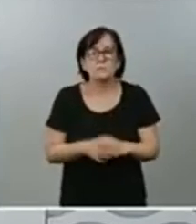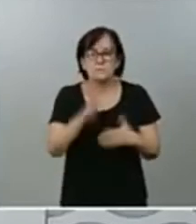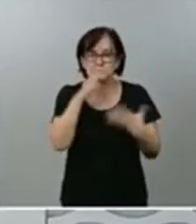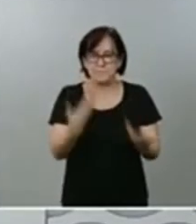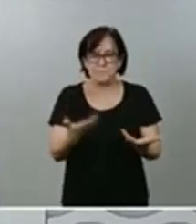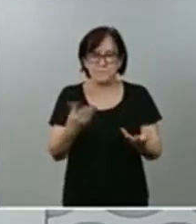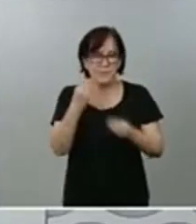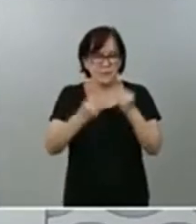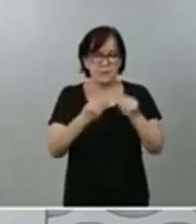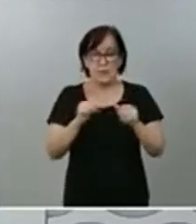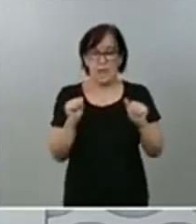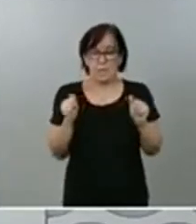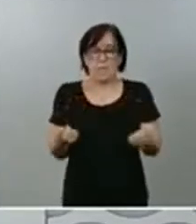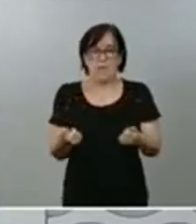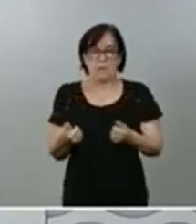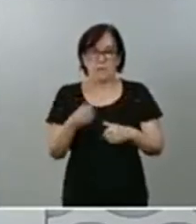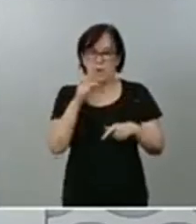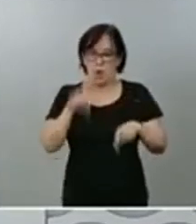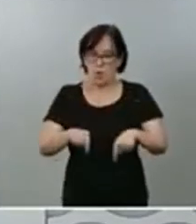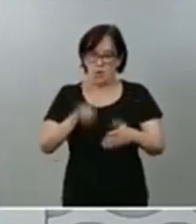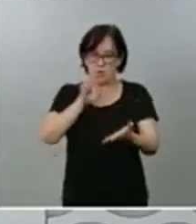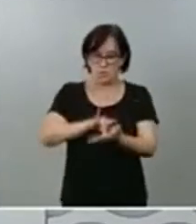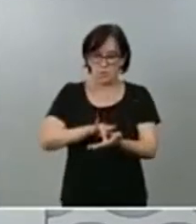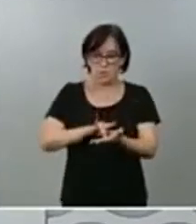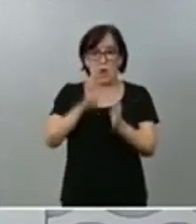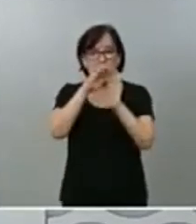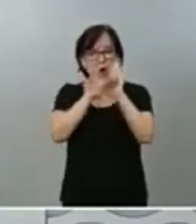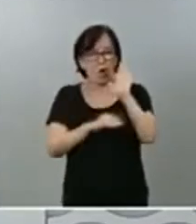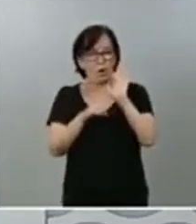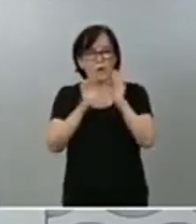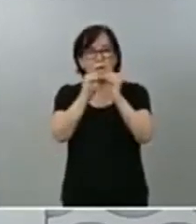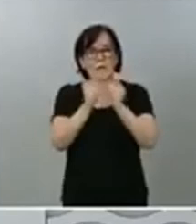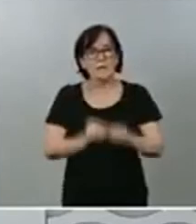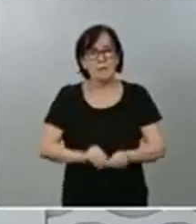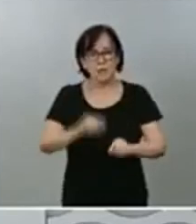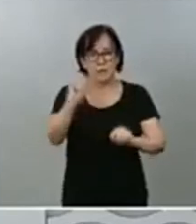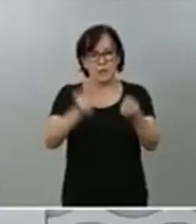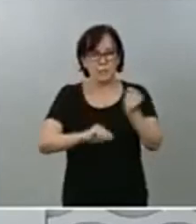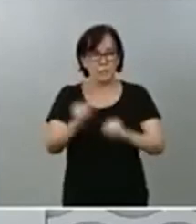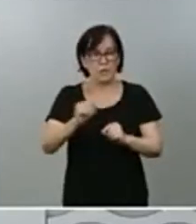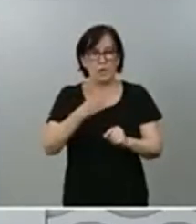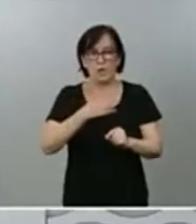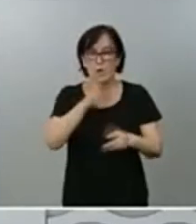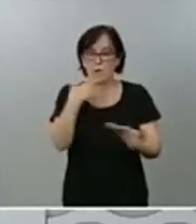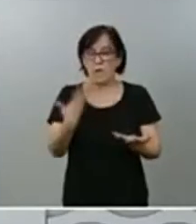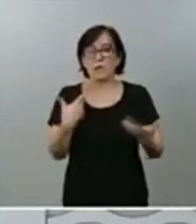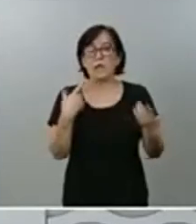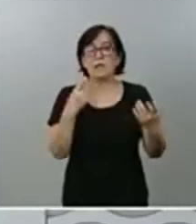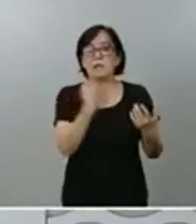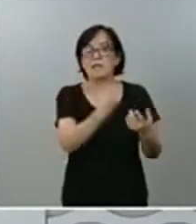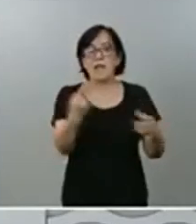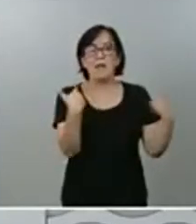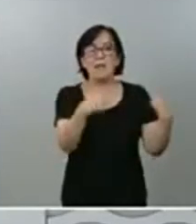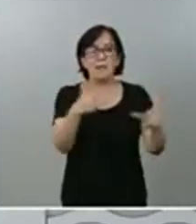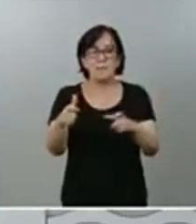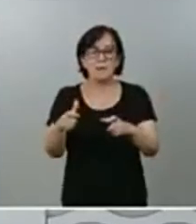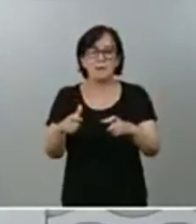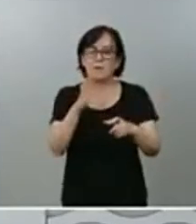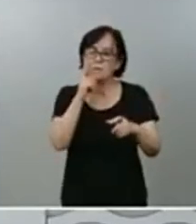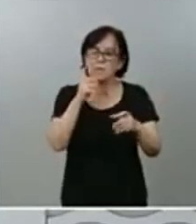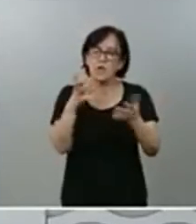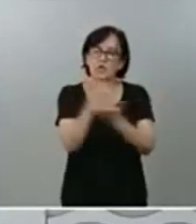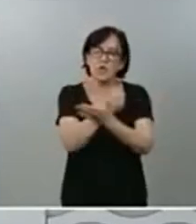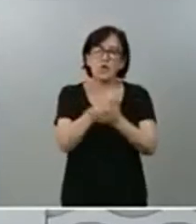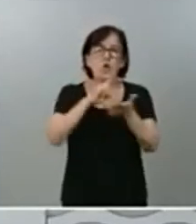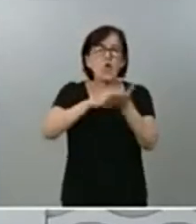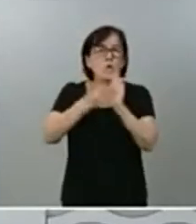pistoletazo de salida a través de la orden de elaboración de presupuesto. Corresponde ahora a los departamentos la carga de todos los proyectos